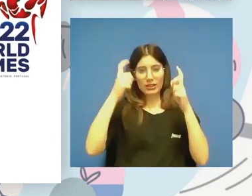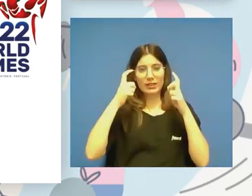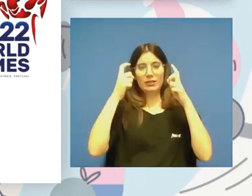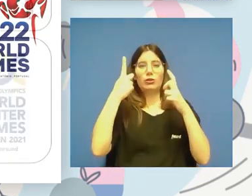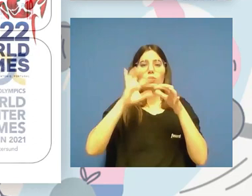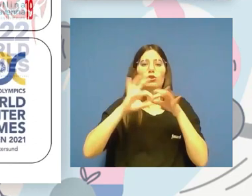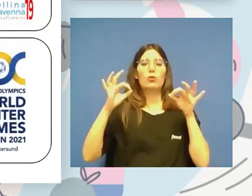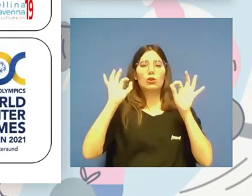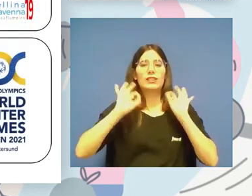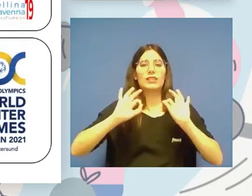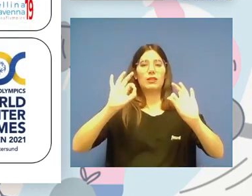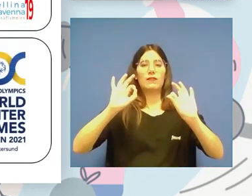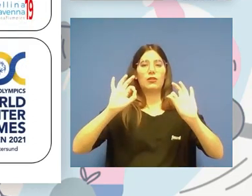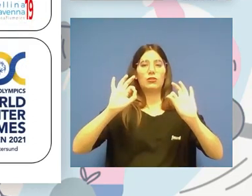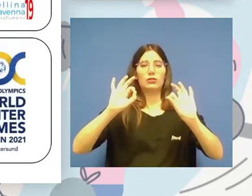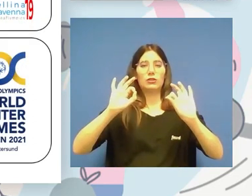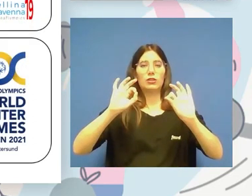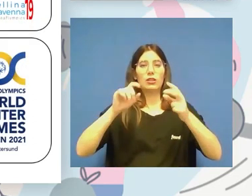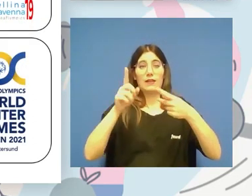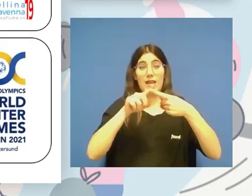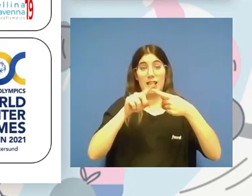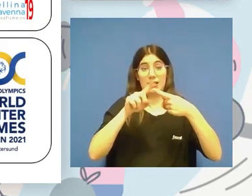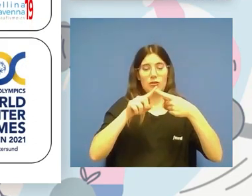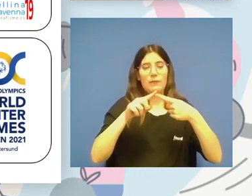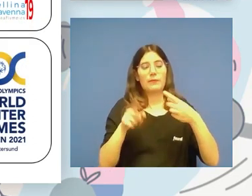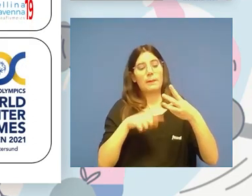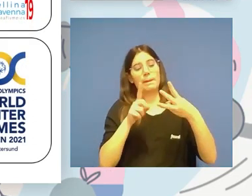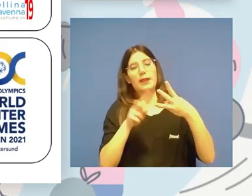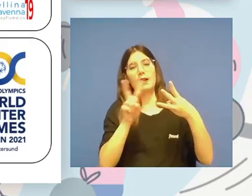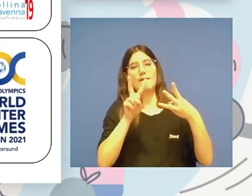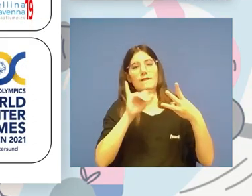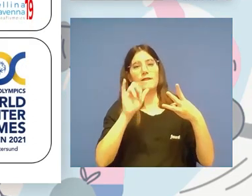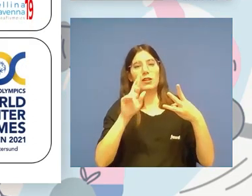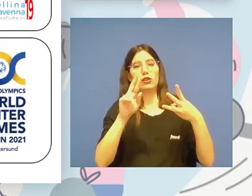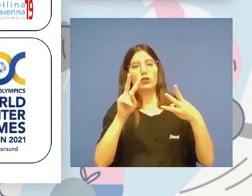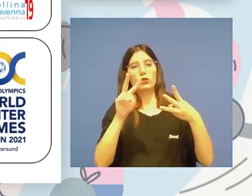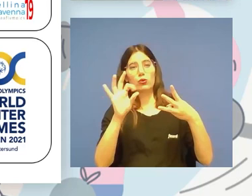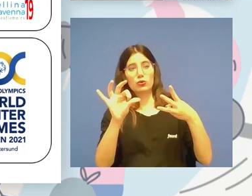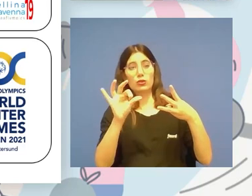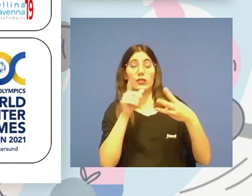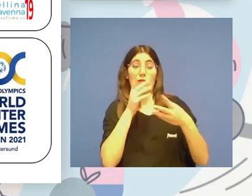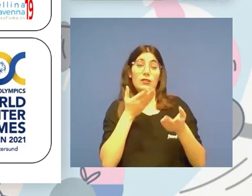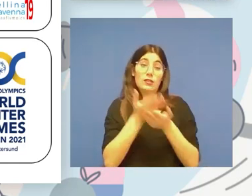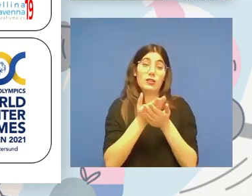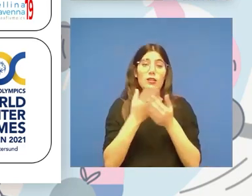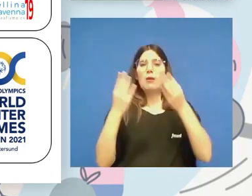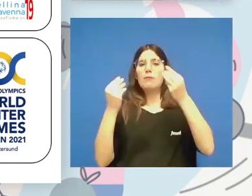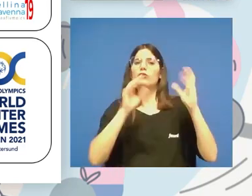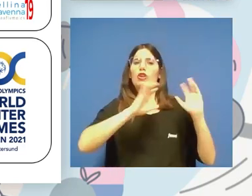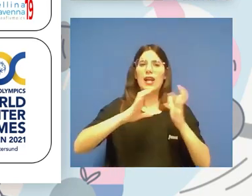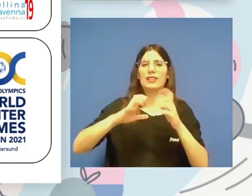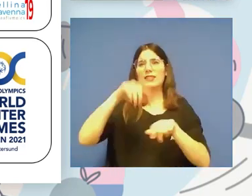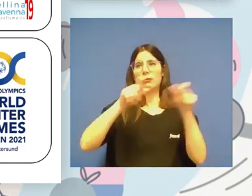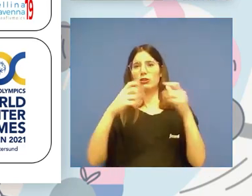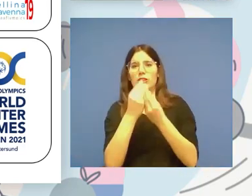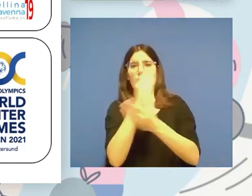específicos de AIGUAS. Tenemos a Virtus, que es una de las grandes demandas. Decimos, tenemos un montón de clases de personas con